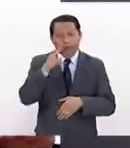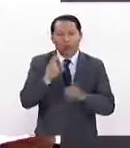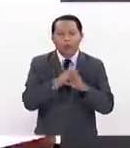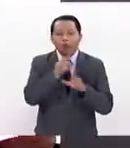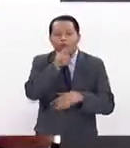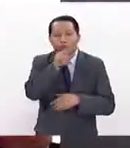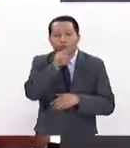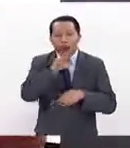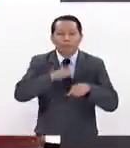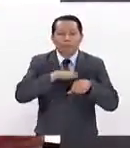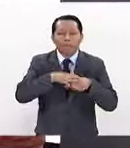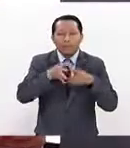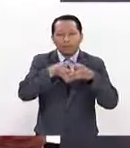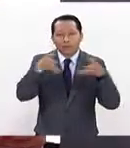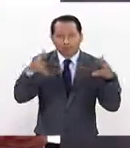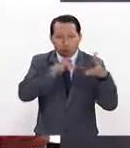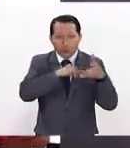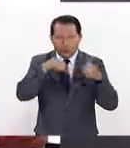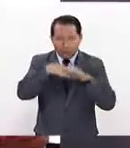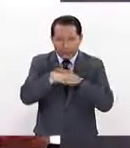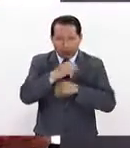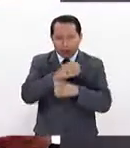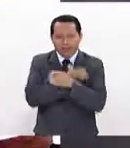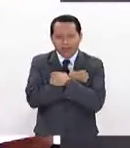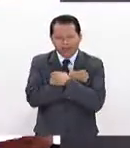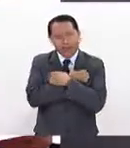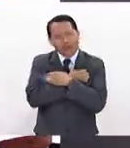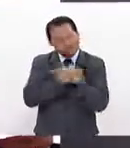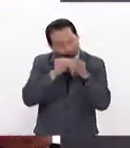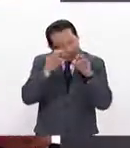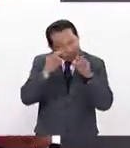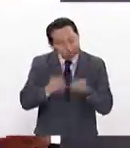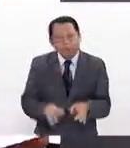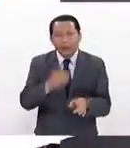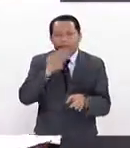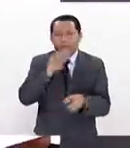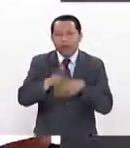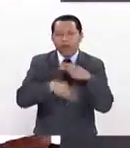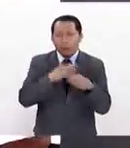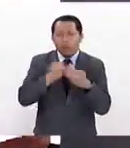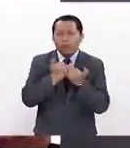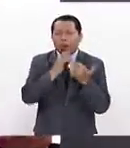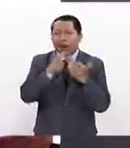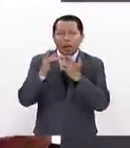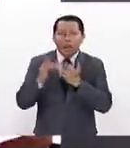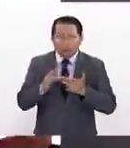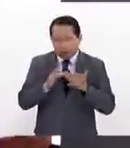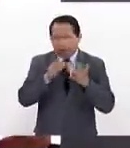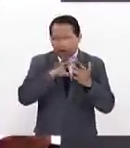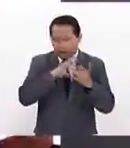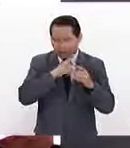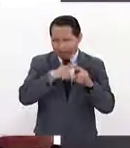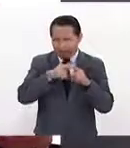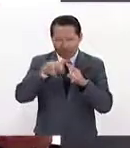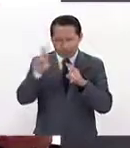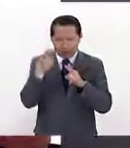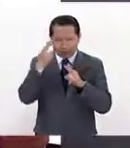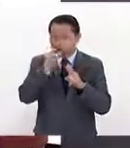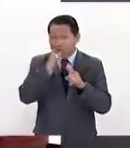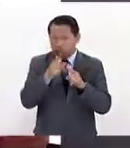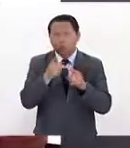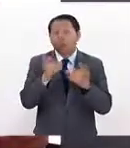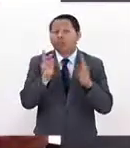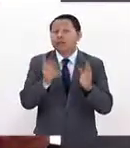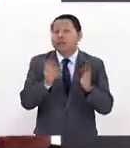por ampliar el acceso a educación de calidad global y como forma parte de la red de universidades Laureate, pues hemos logrado crear